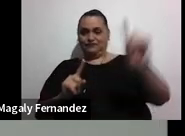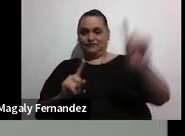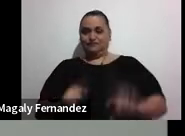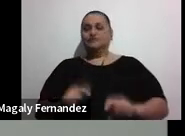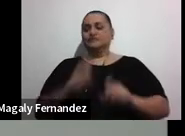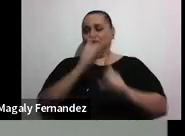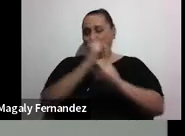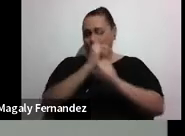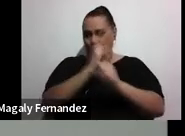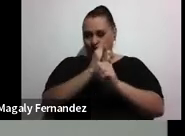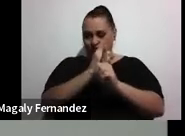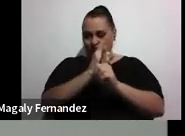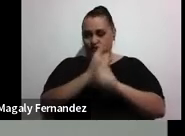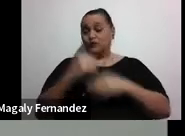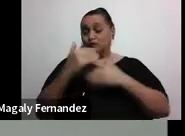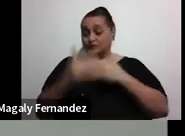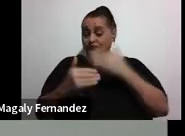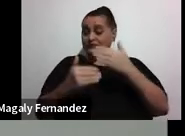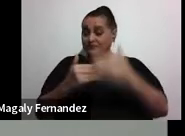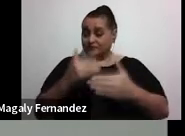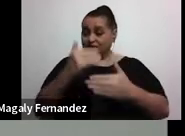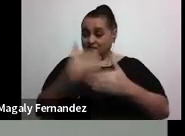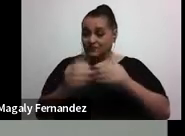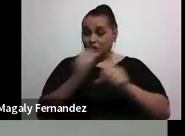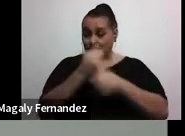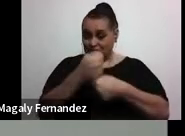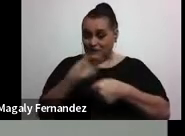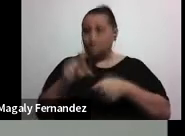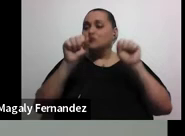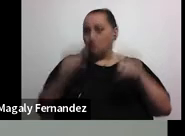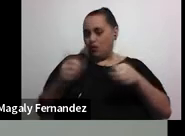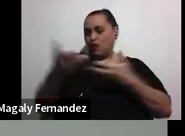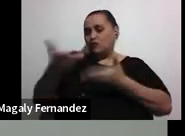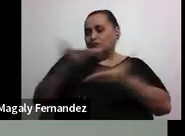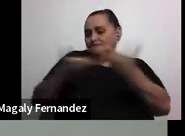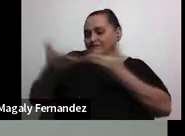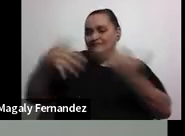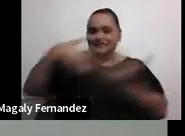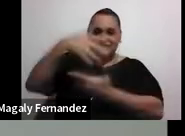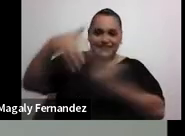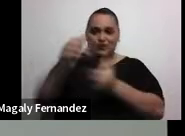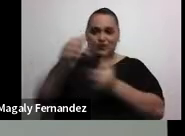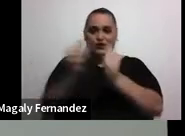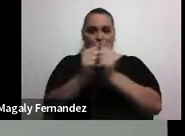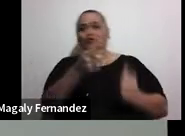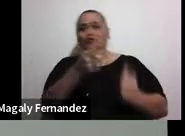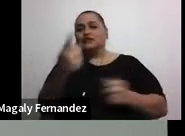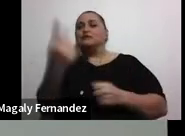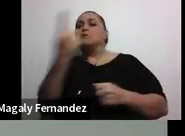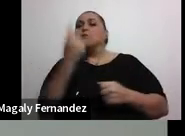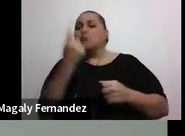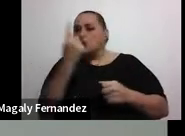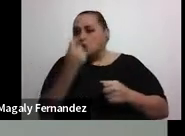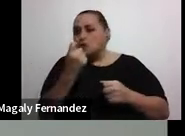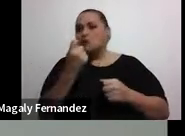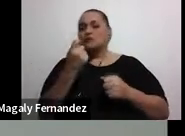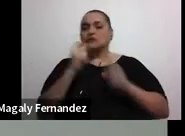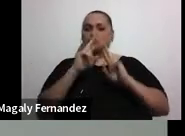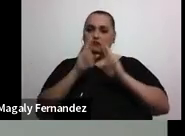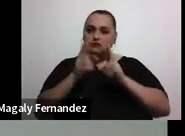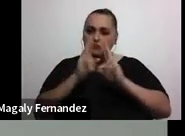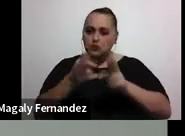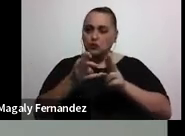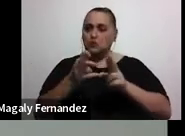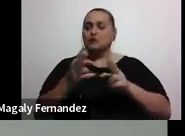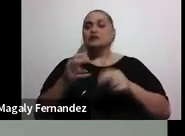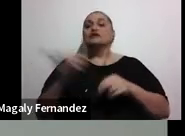Exactamente. Y conforme vamos haciendo esto, voy a poder interactuar con ustedes. Pueden hacerme preguntas. Y puedo